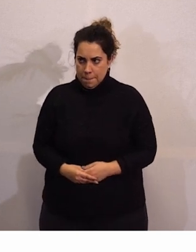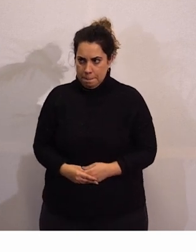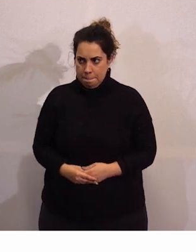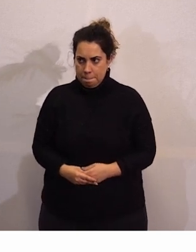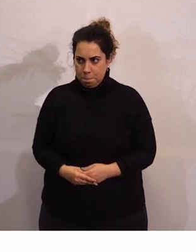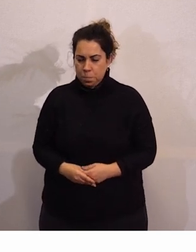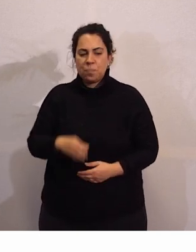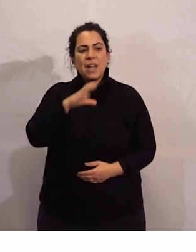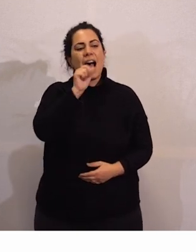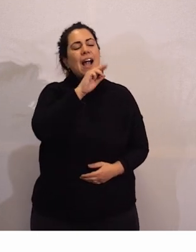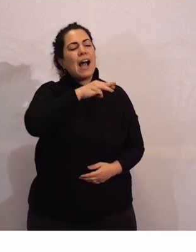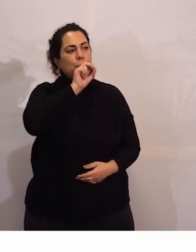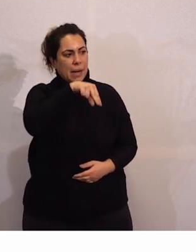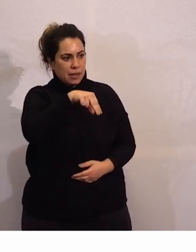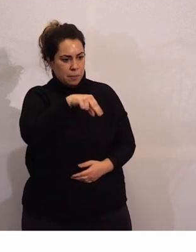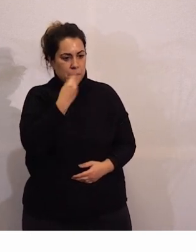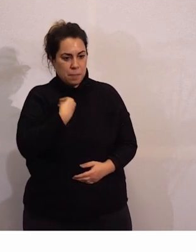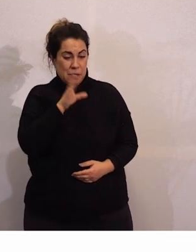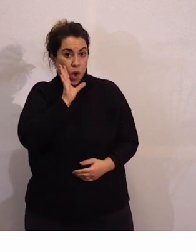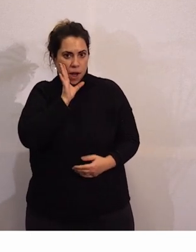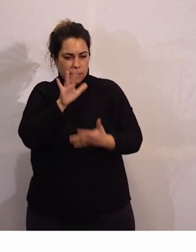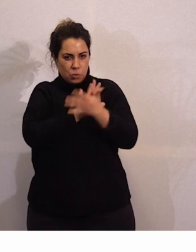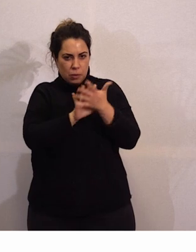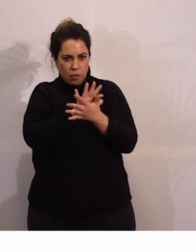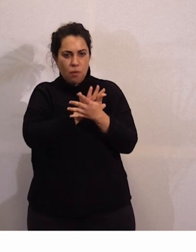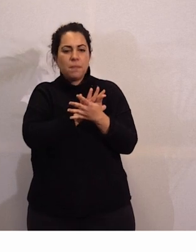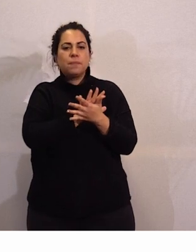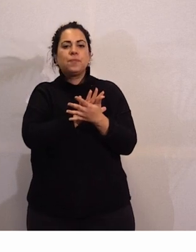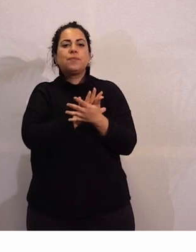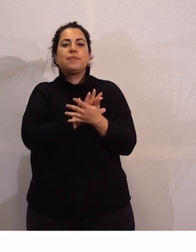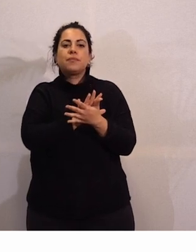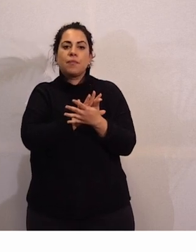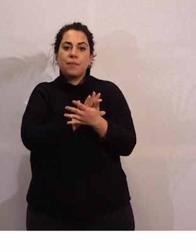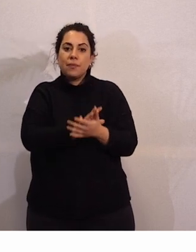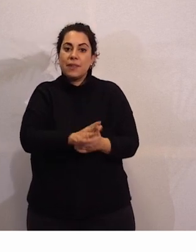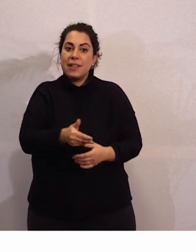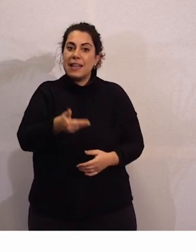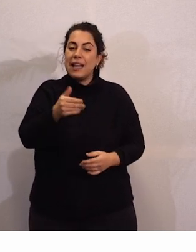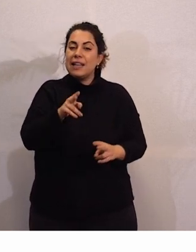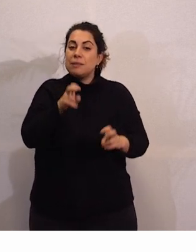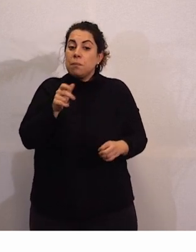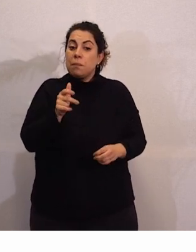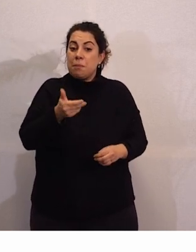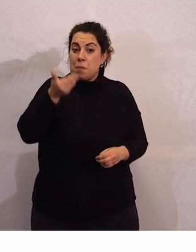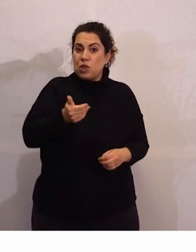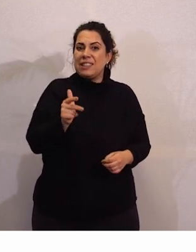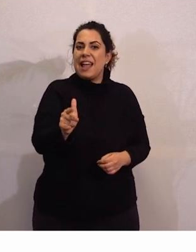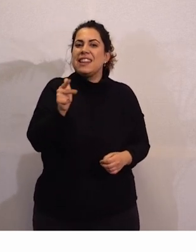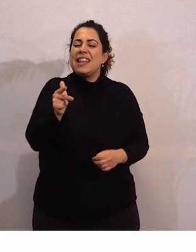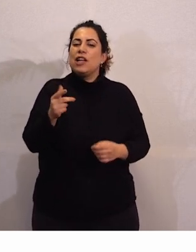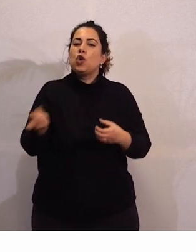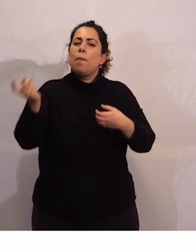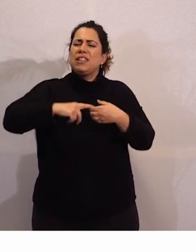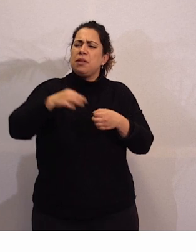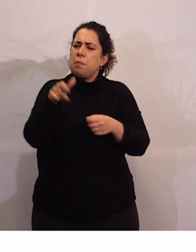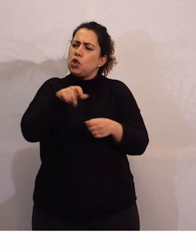Carmen, como hemos dicho anteriormente, es importante que el derecho a participar reúna a todas las personas.